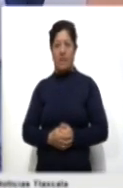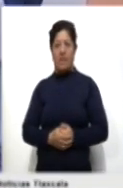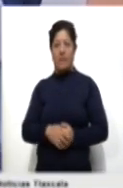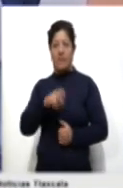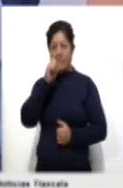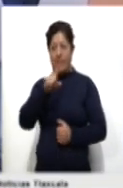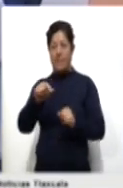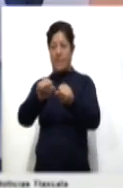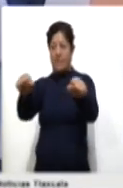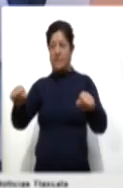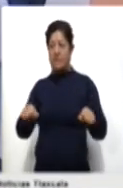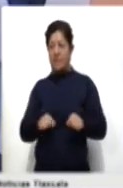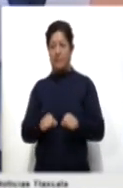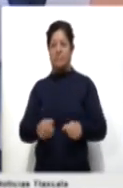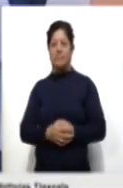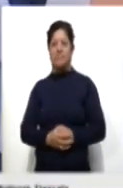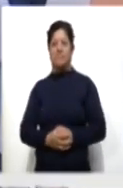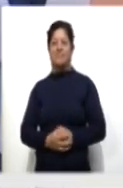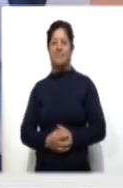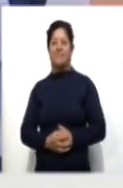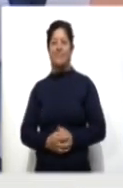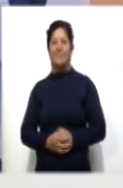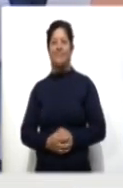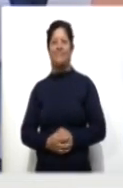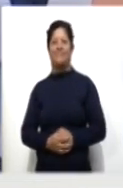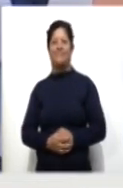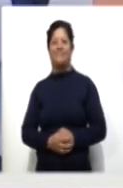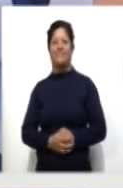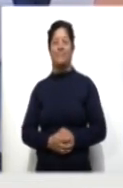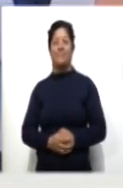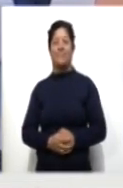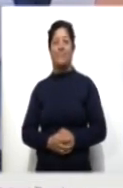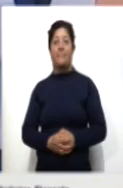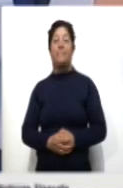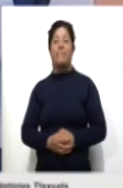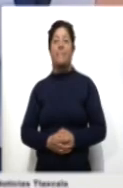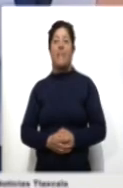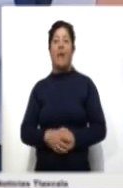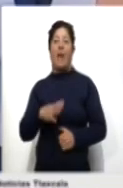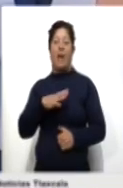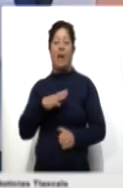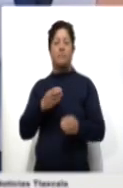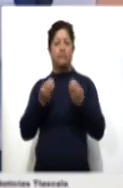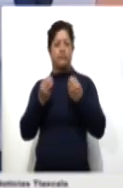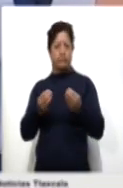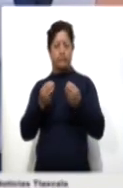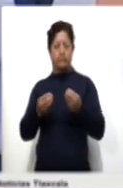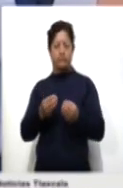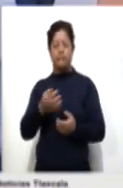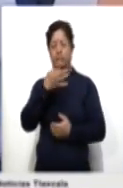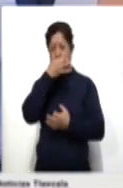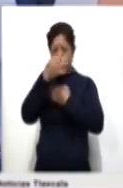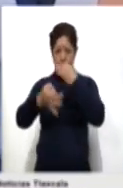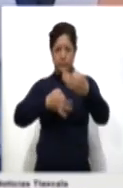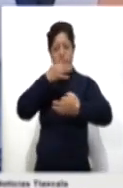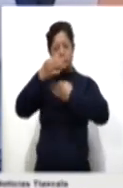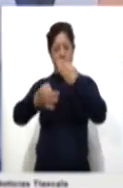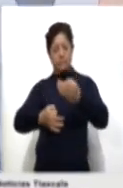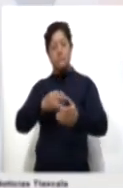de salón. Entonces, hemos hecho mucho hincapié en la cuestión esta de las medidas